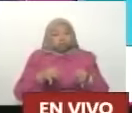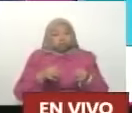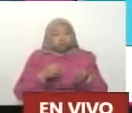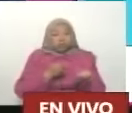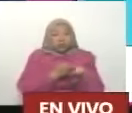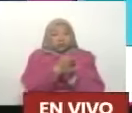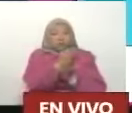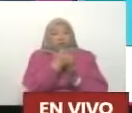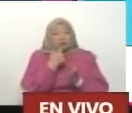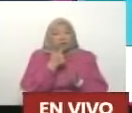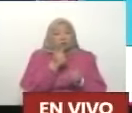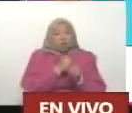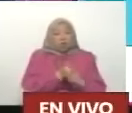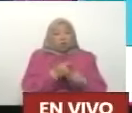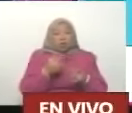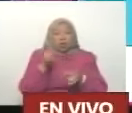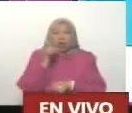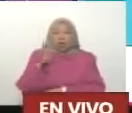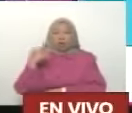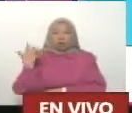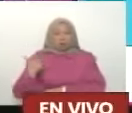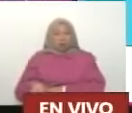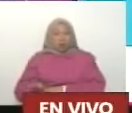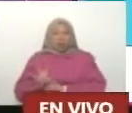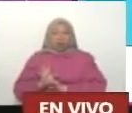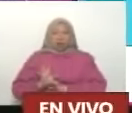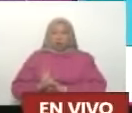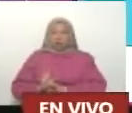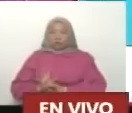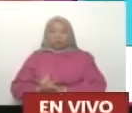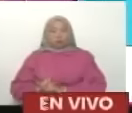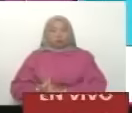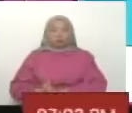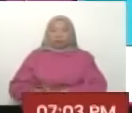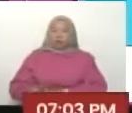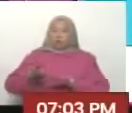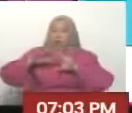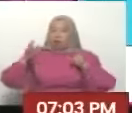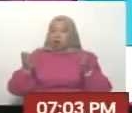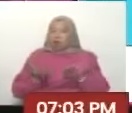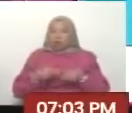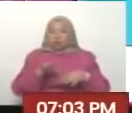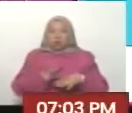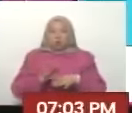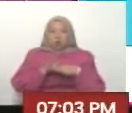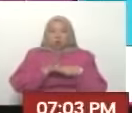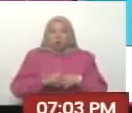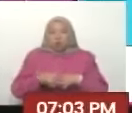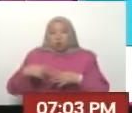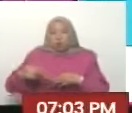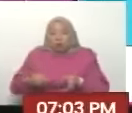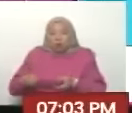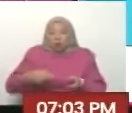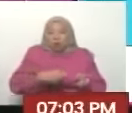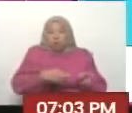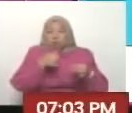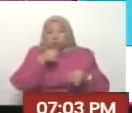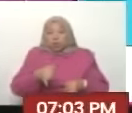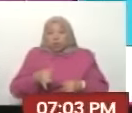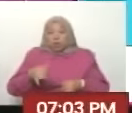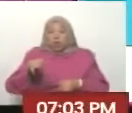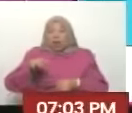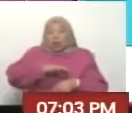dijeron que era un exabrupto que salvar el planeta que salvar los ríos los mares las